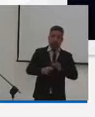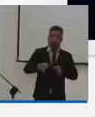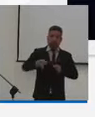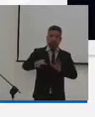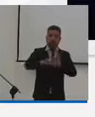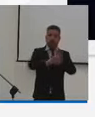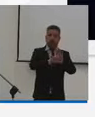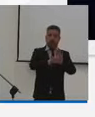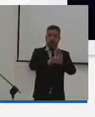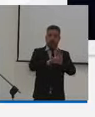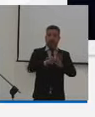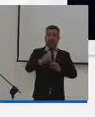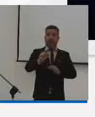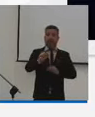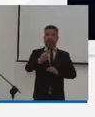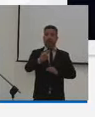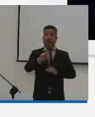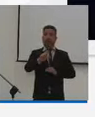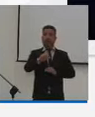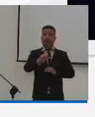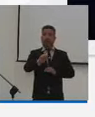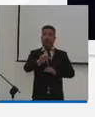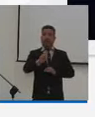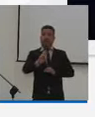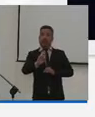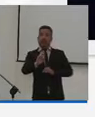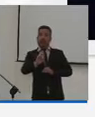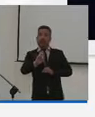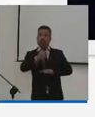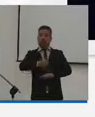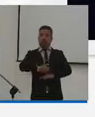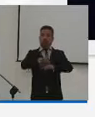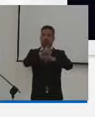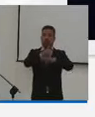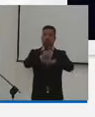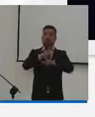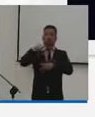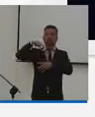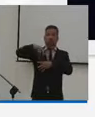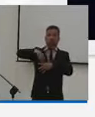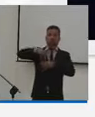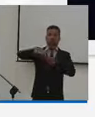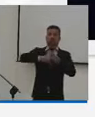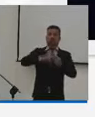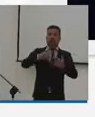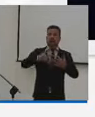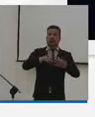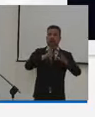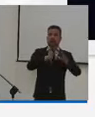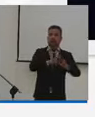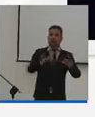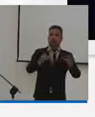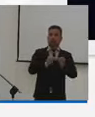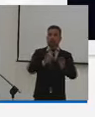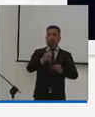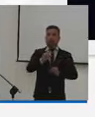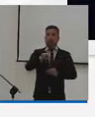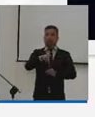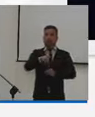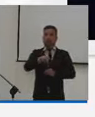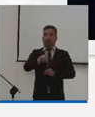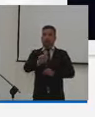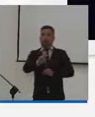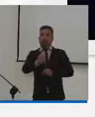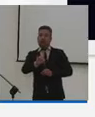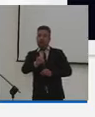legislativa. A Carolina Bretón, directora de Recursos y Herramientas del Sistema, y a Juan